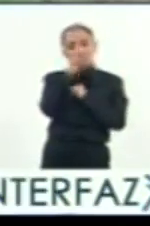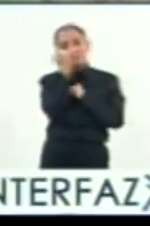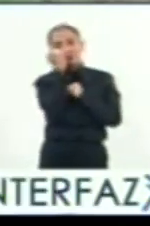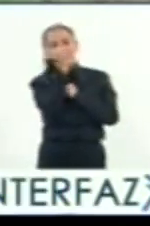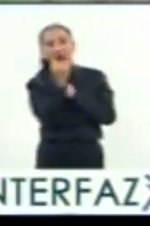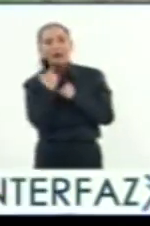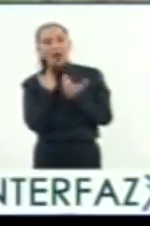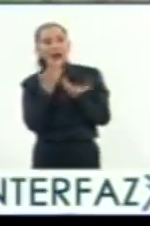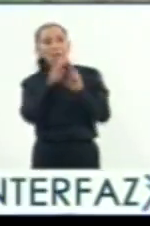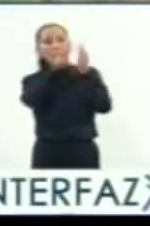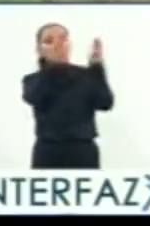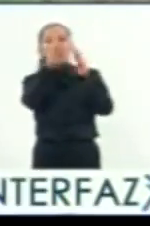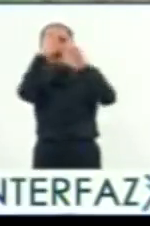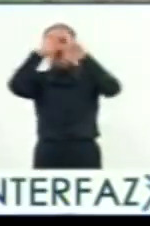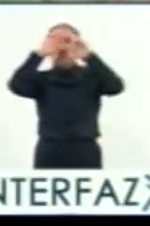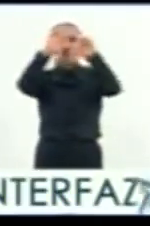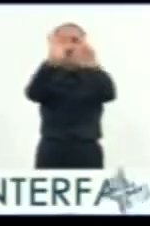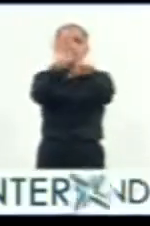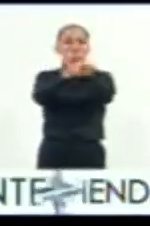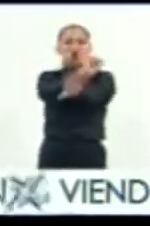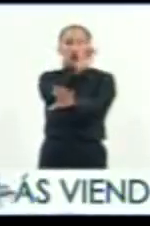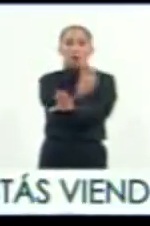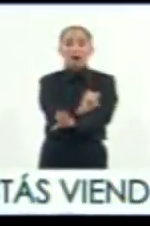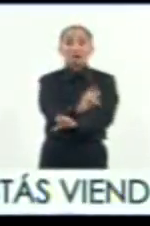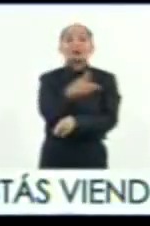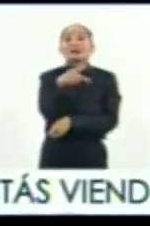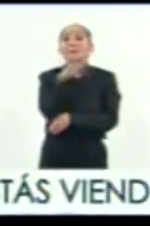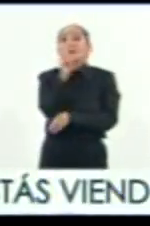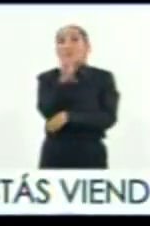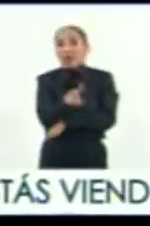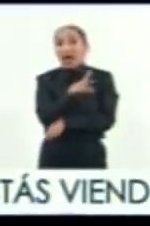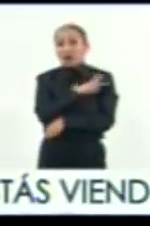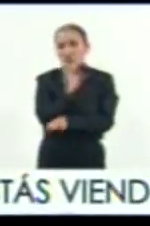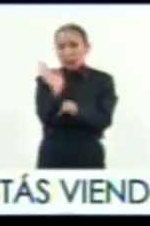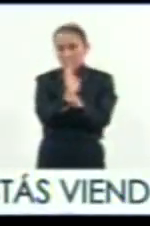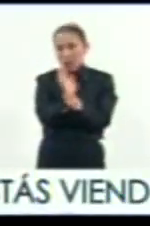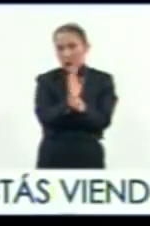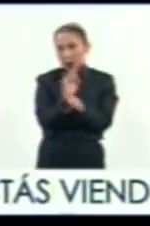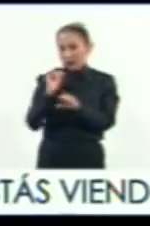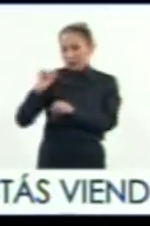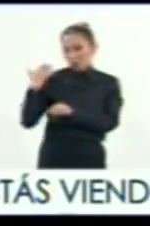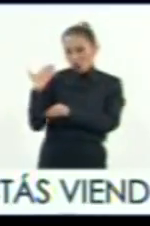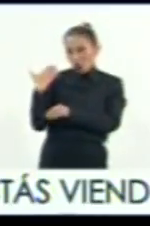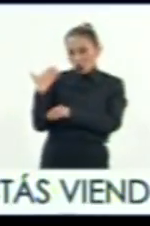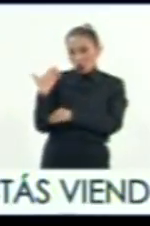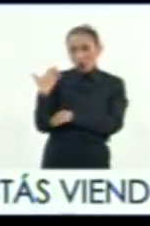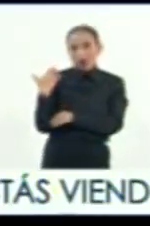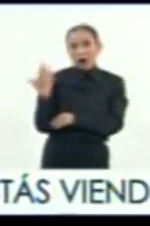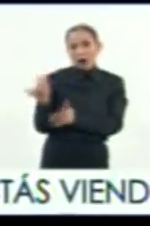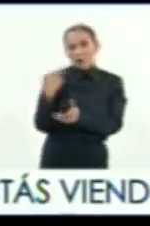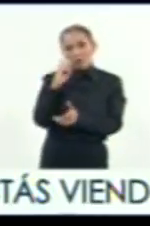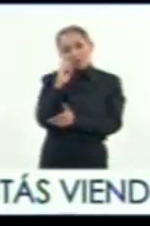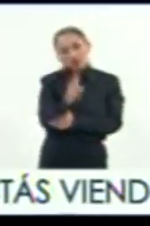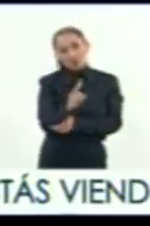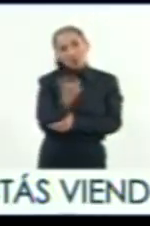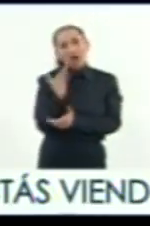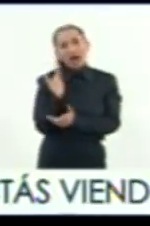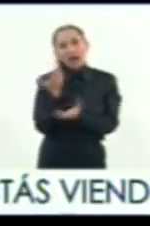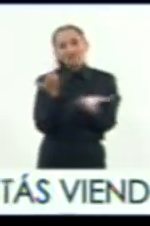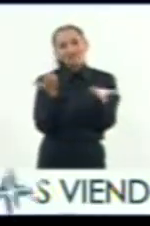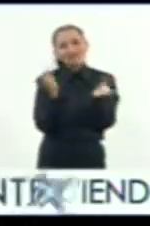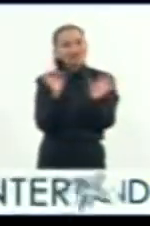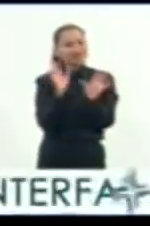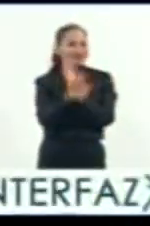prehispánica de las montañas sagradas. Si bien es cierto que hay una película que recientemente la pudimos apreciar en